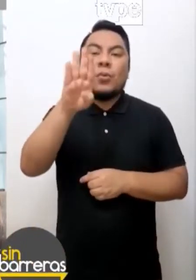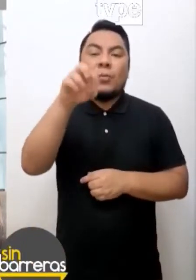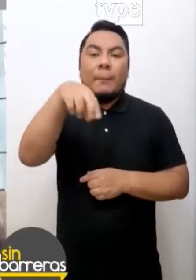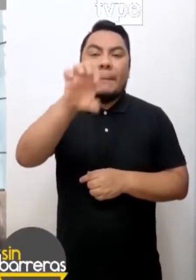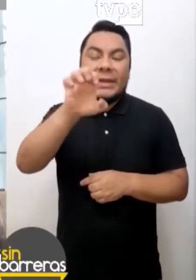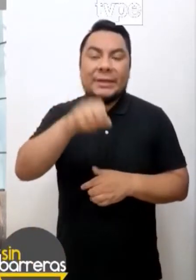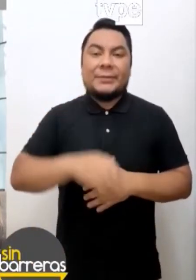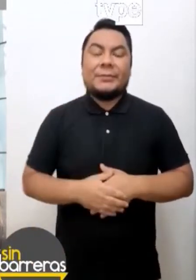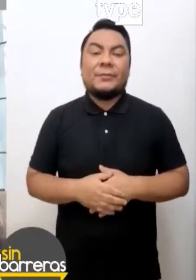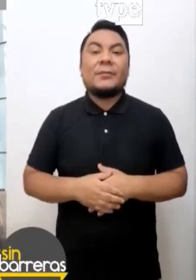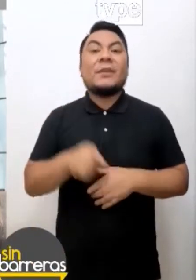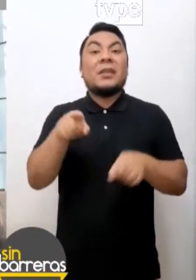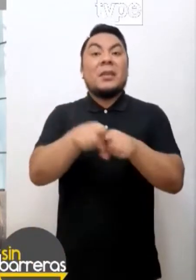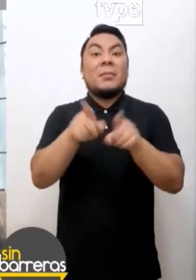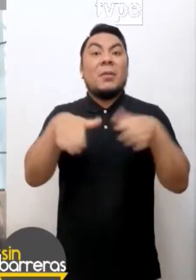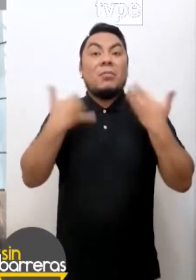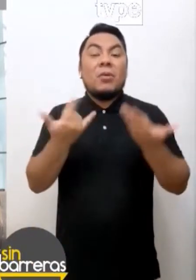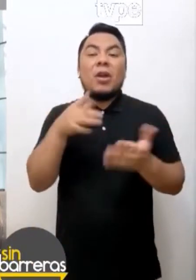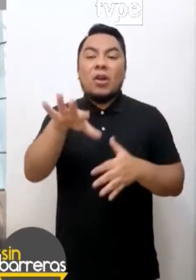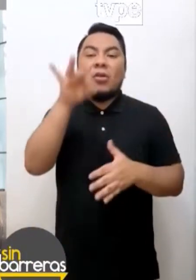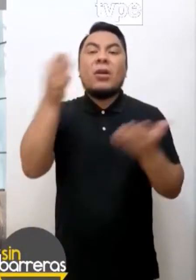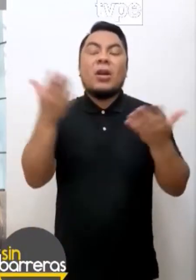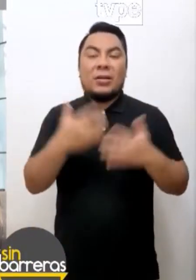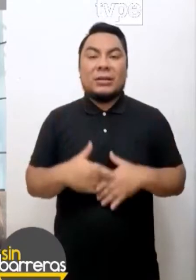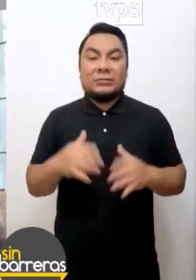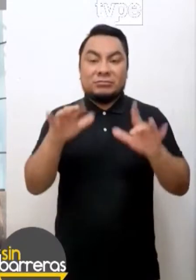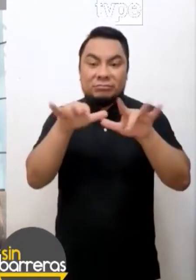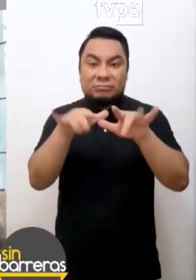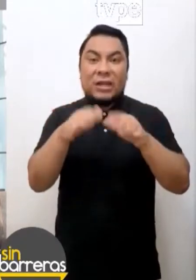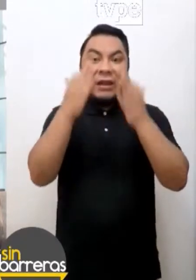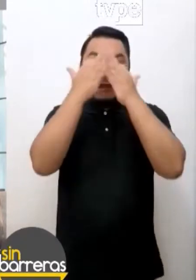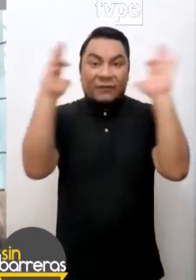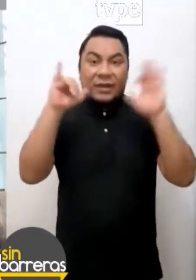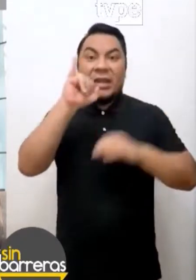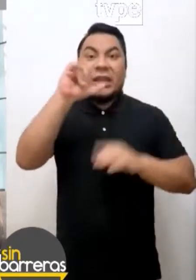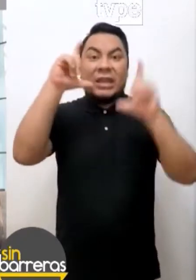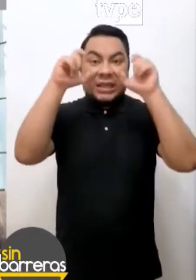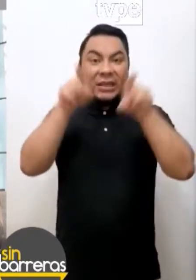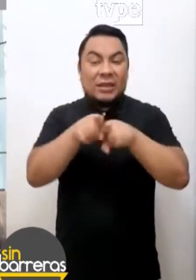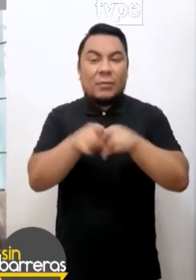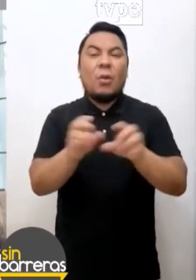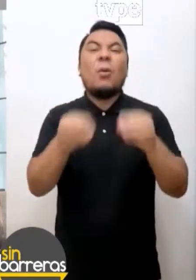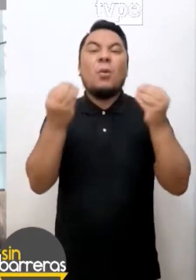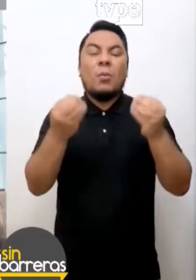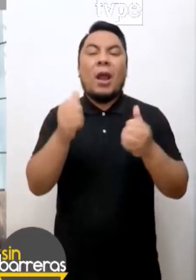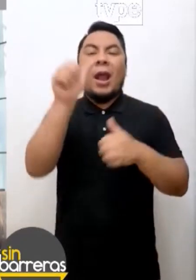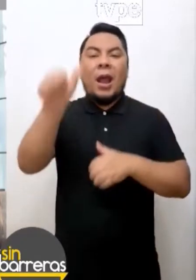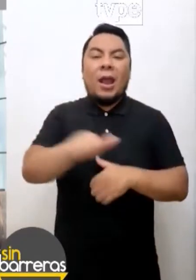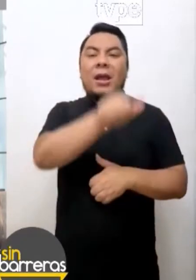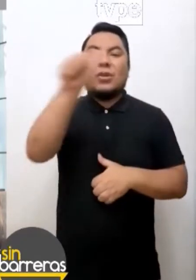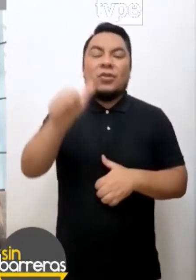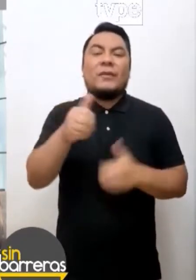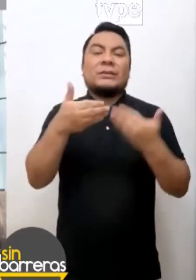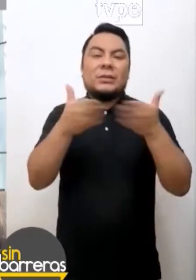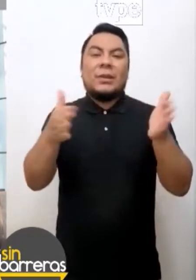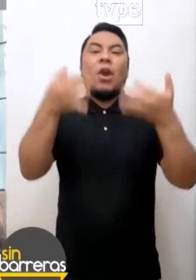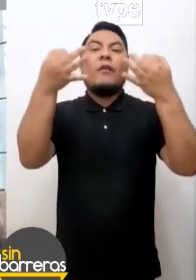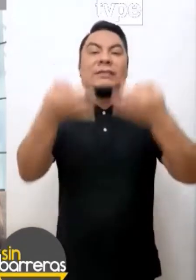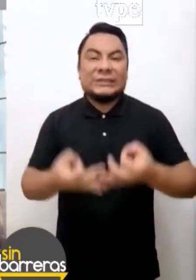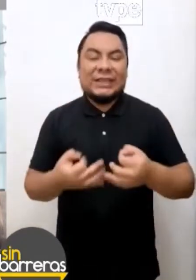.gov.pe. También nos pueden encontrar en las redes, en el Facebook y en el Instagram como arroba